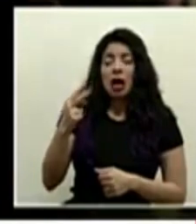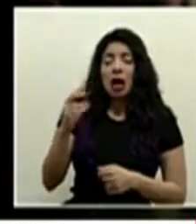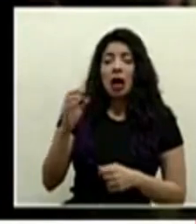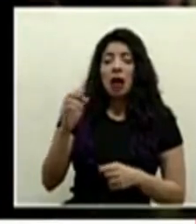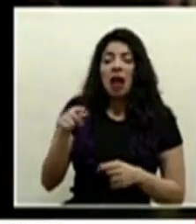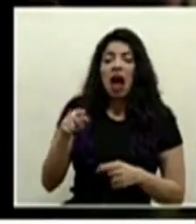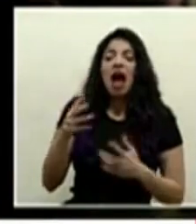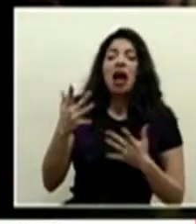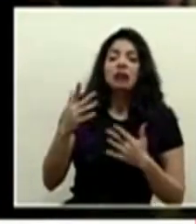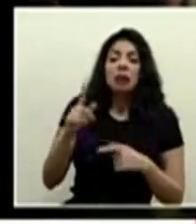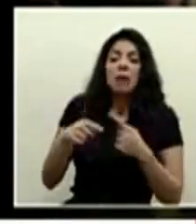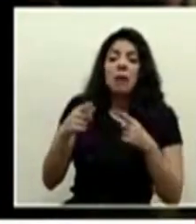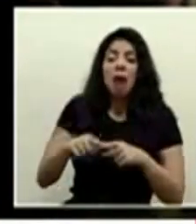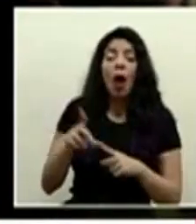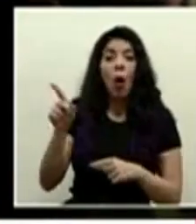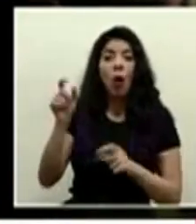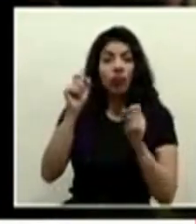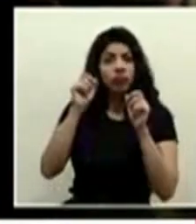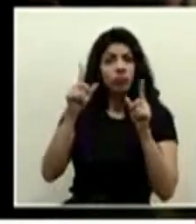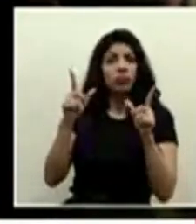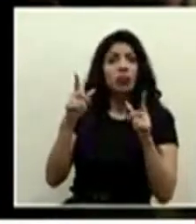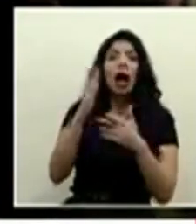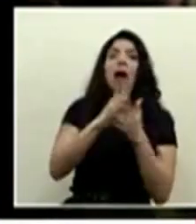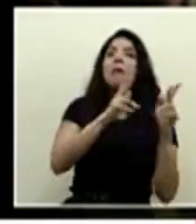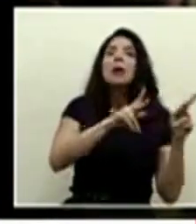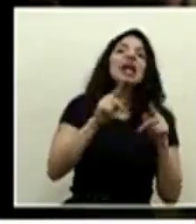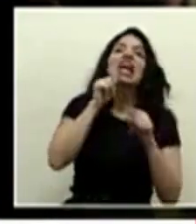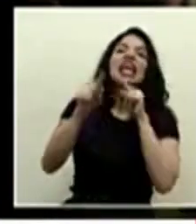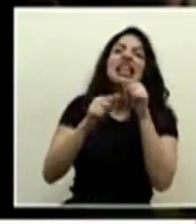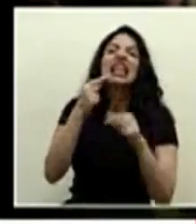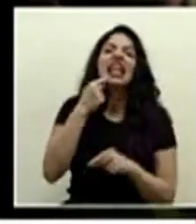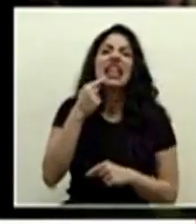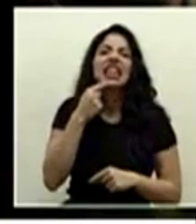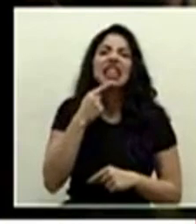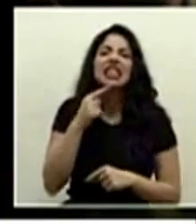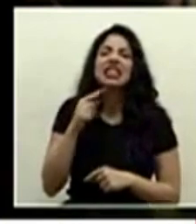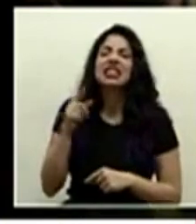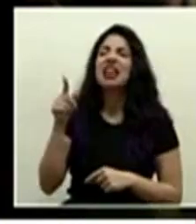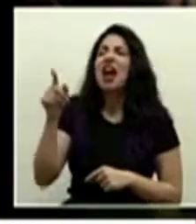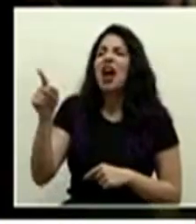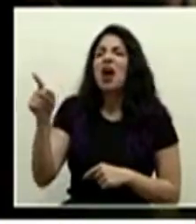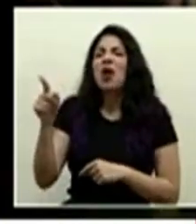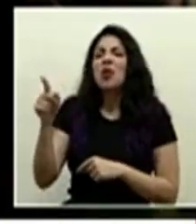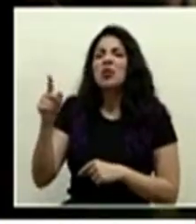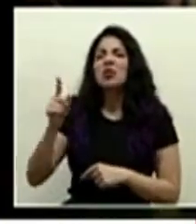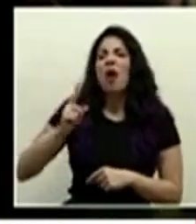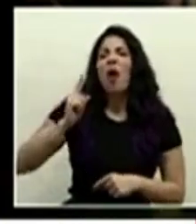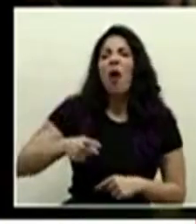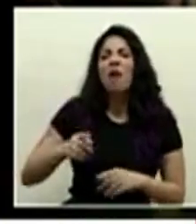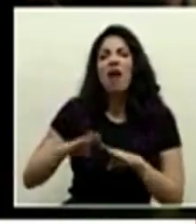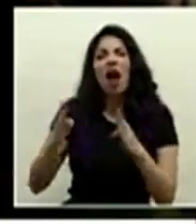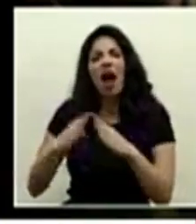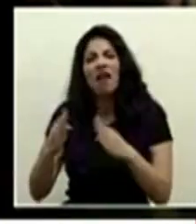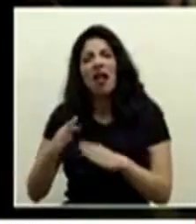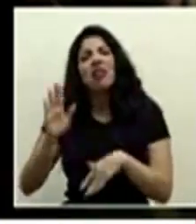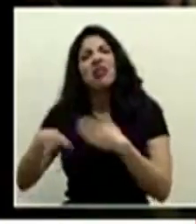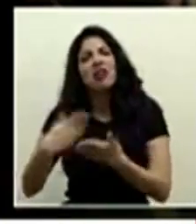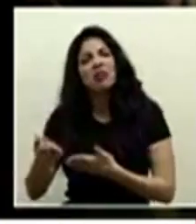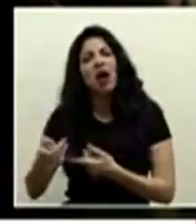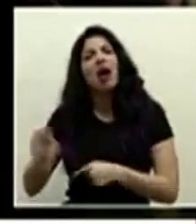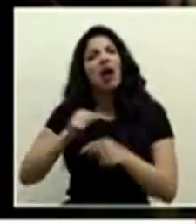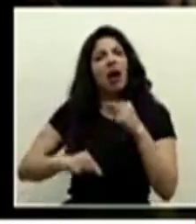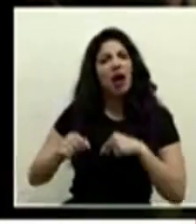sorpresa hay quienes critican que hubo medidas forzadas de apertura luego se echó para atrás